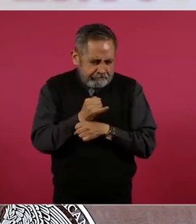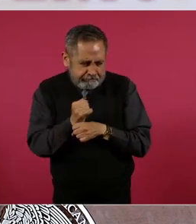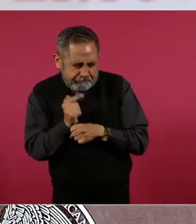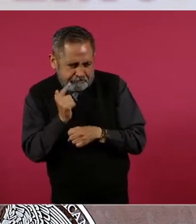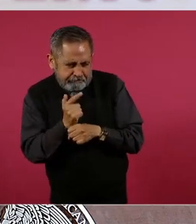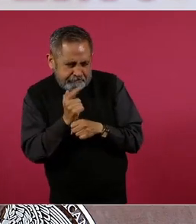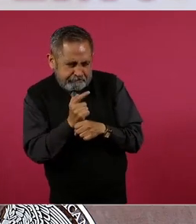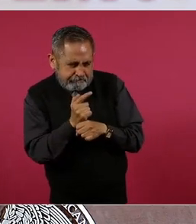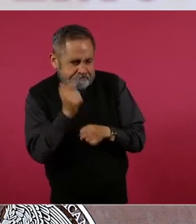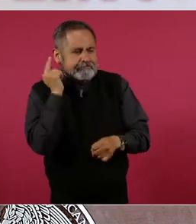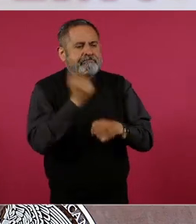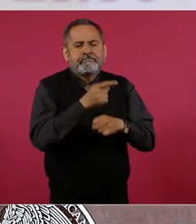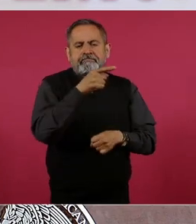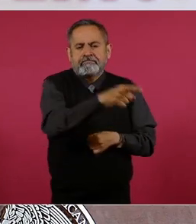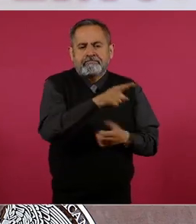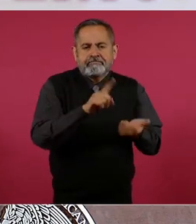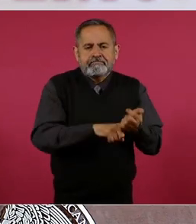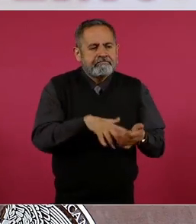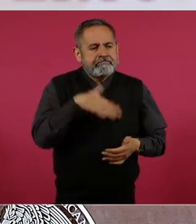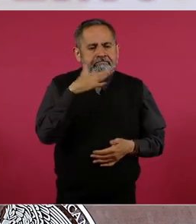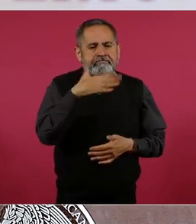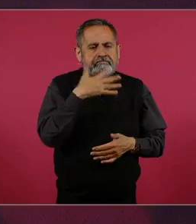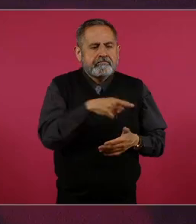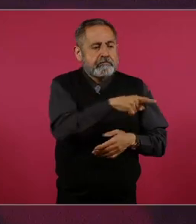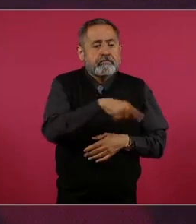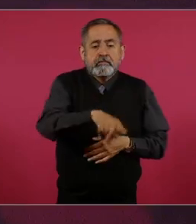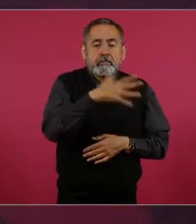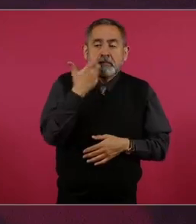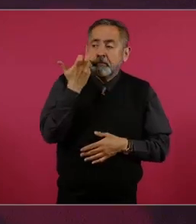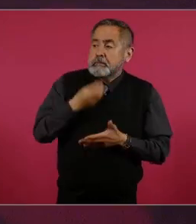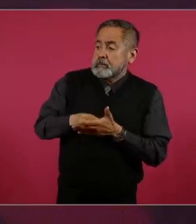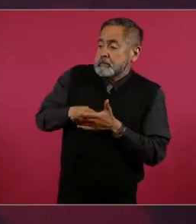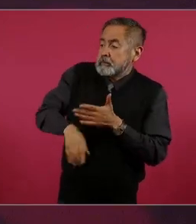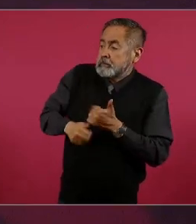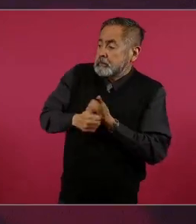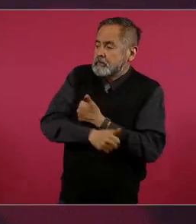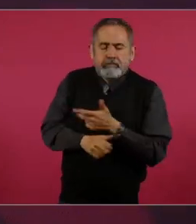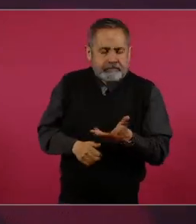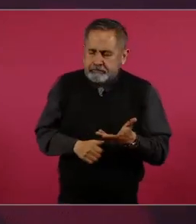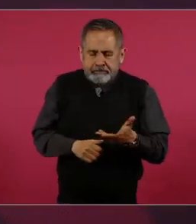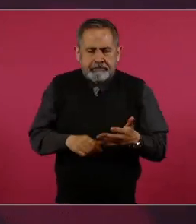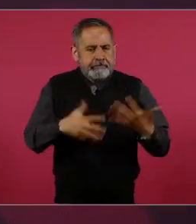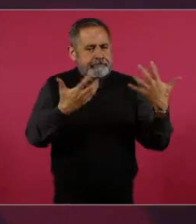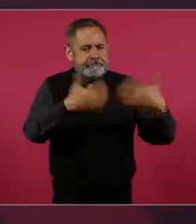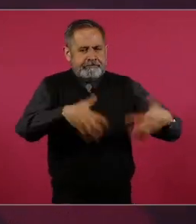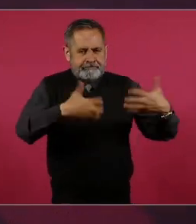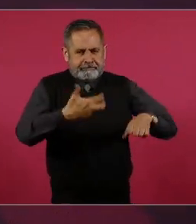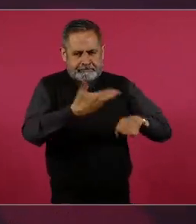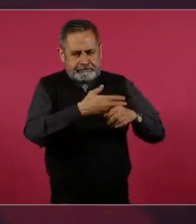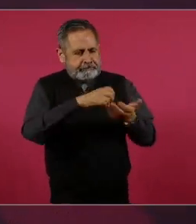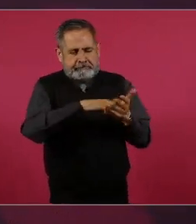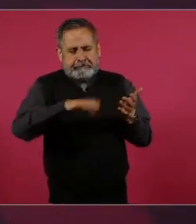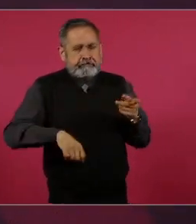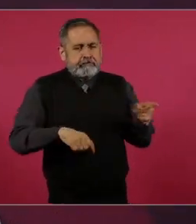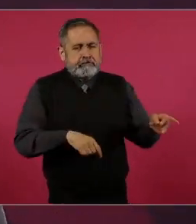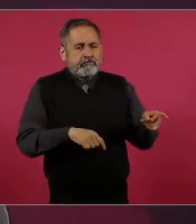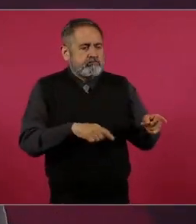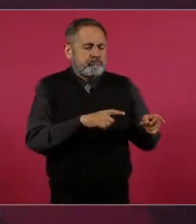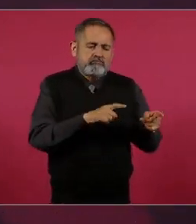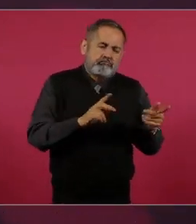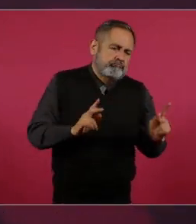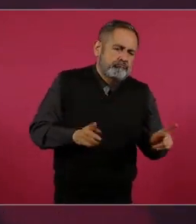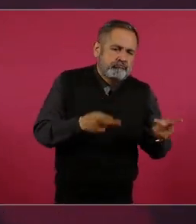para poder detectar estos actos de evasión. Había empresas que vendían